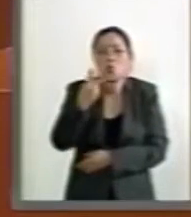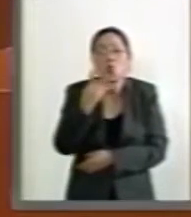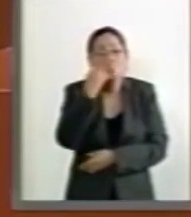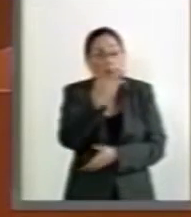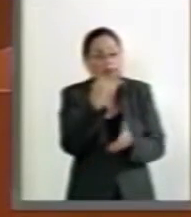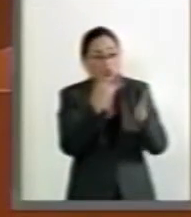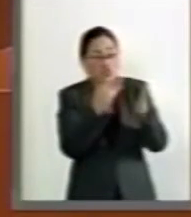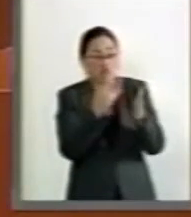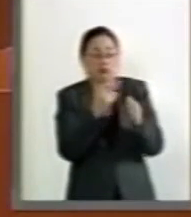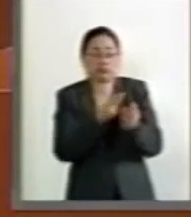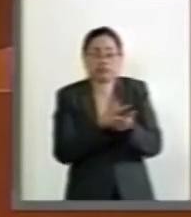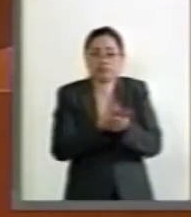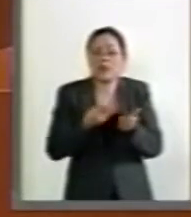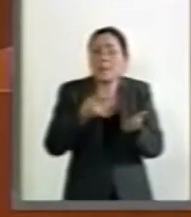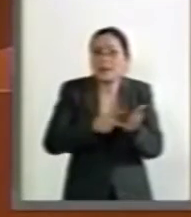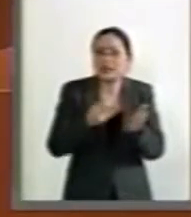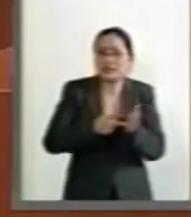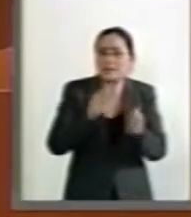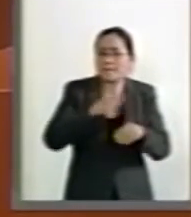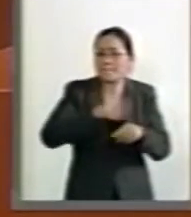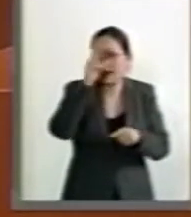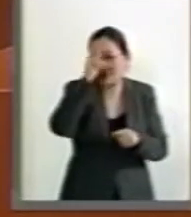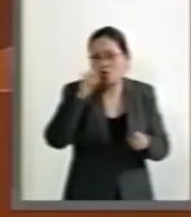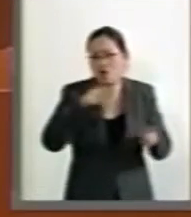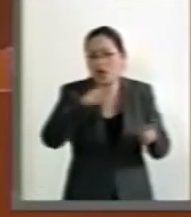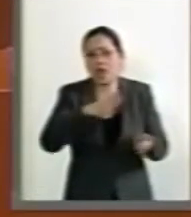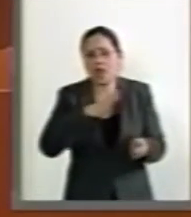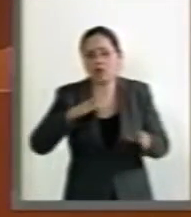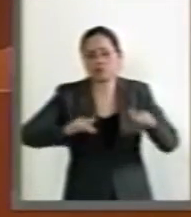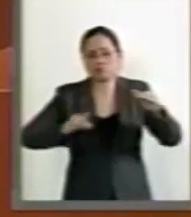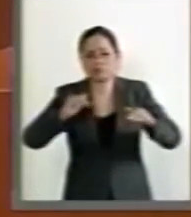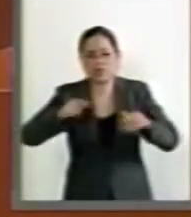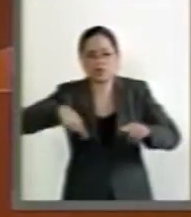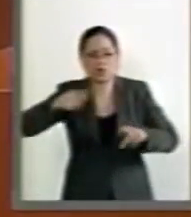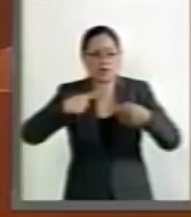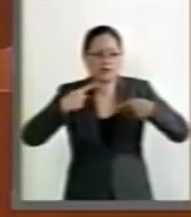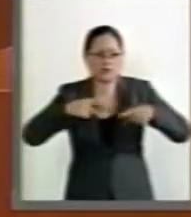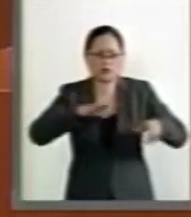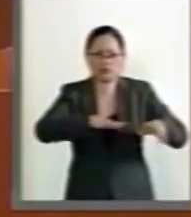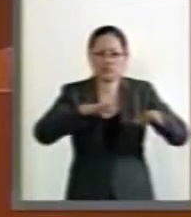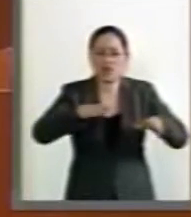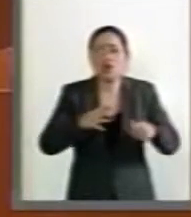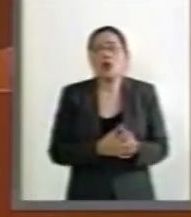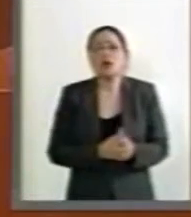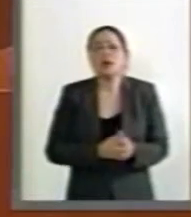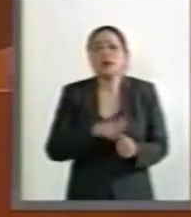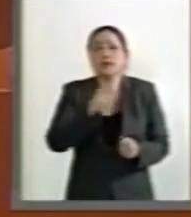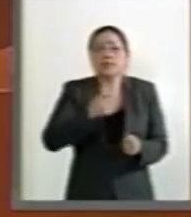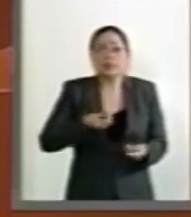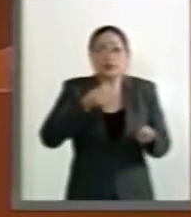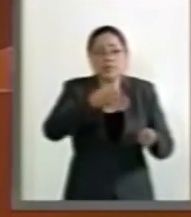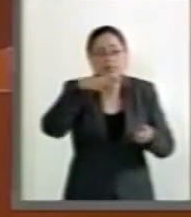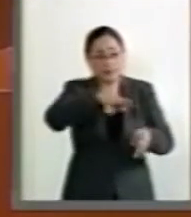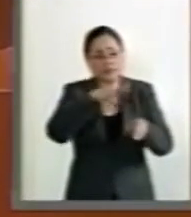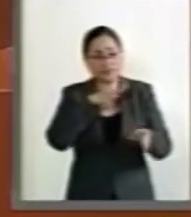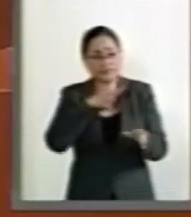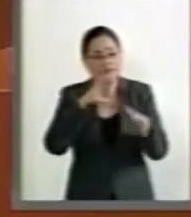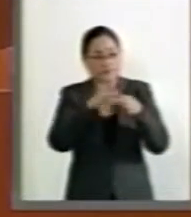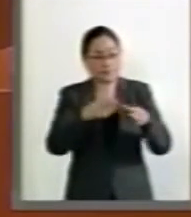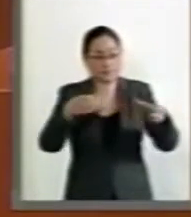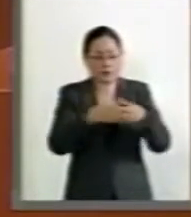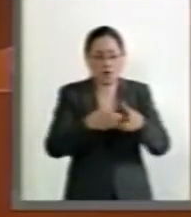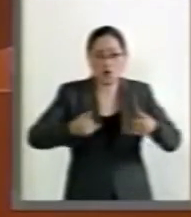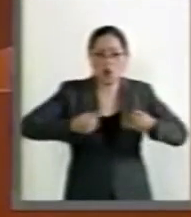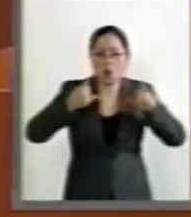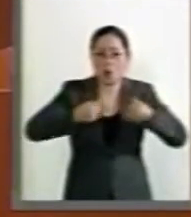veces más alta que la población en general. Situación que abona a la concentración de